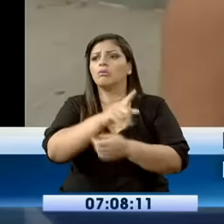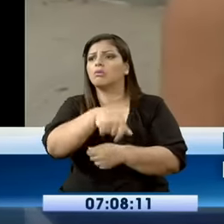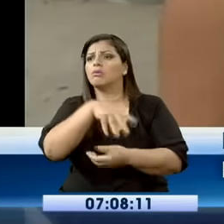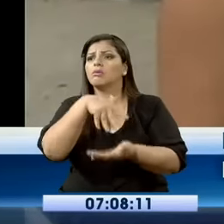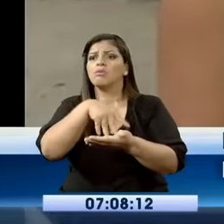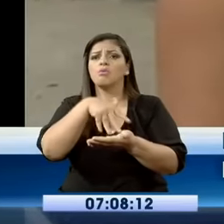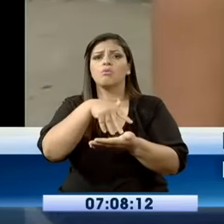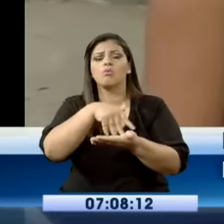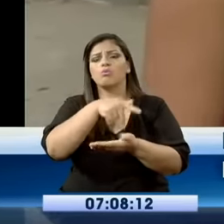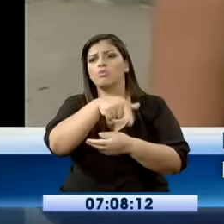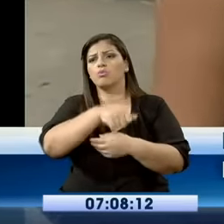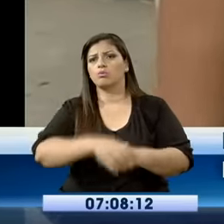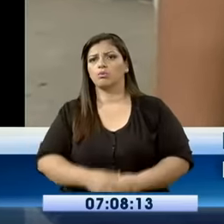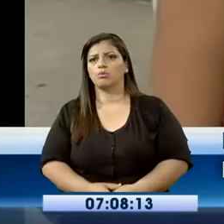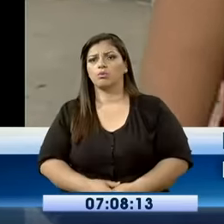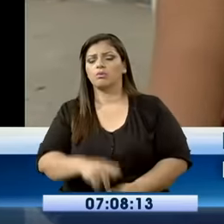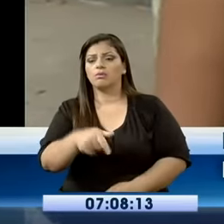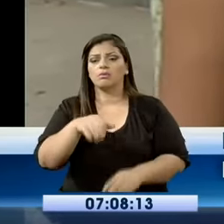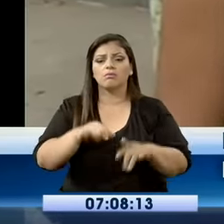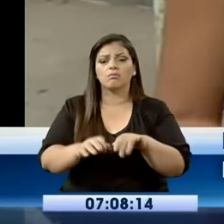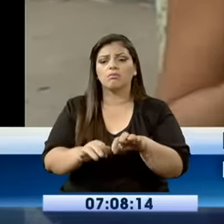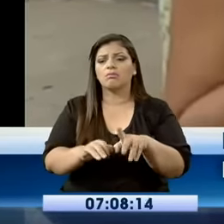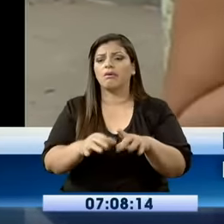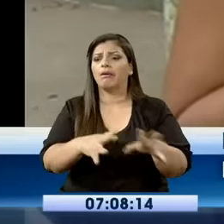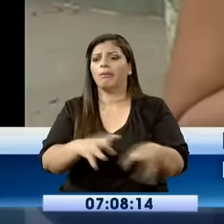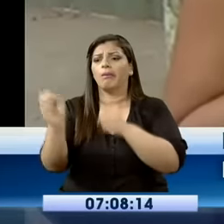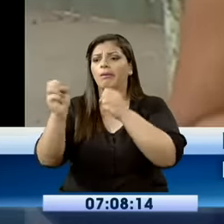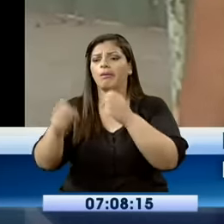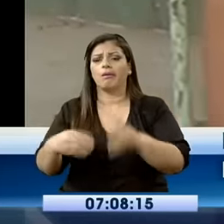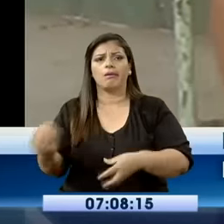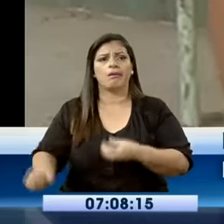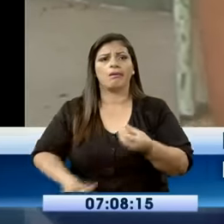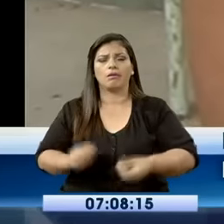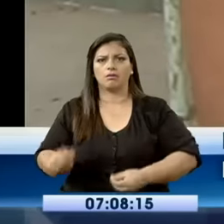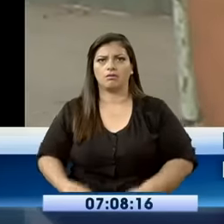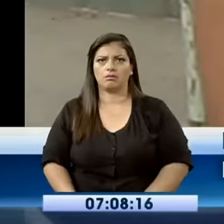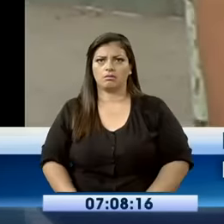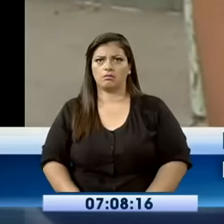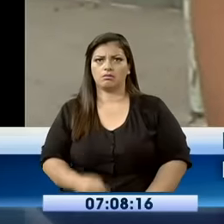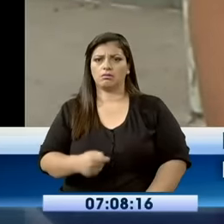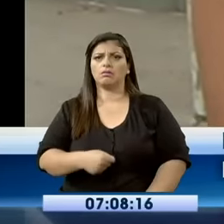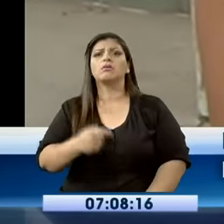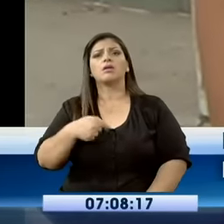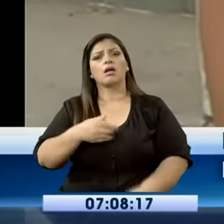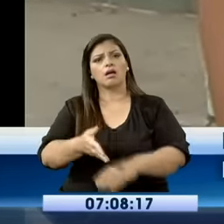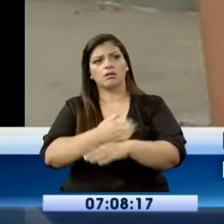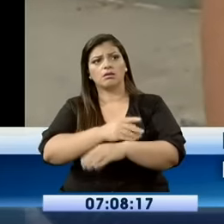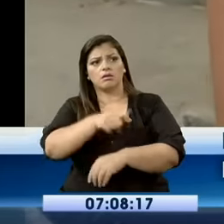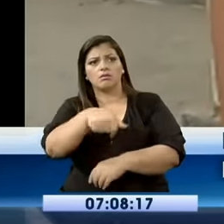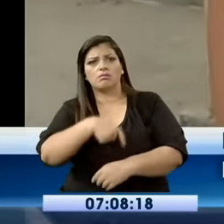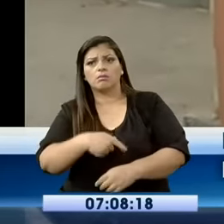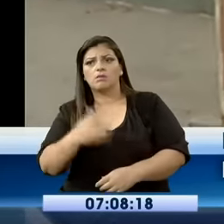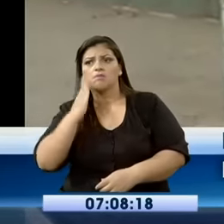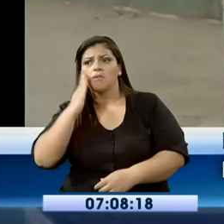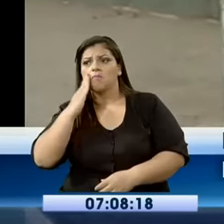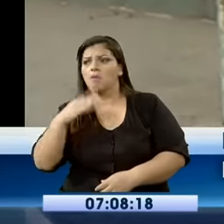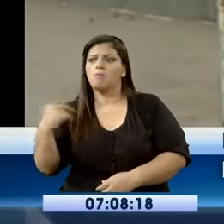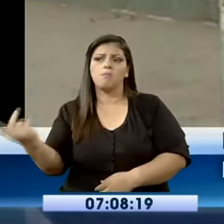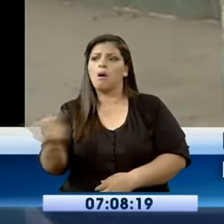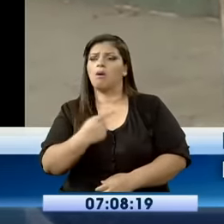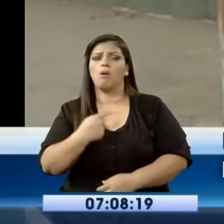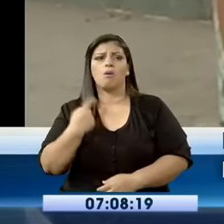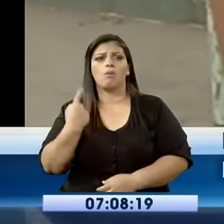necesitamos un guardián para que nos cuide, porque la verdad que nosotros las madres hacemos la limpieza a los grados. A veces nuestros hijos